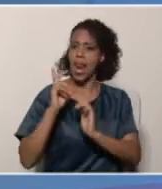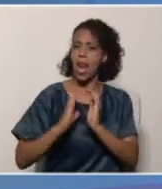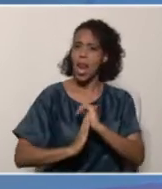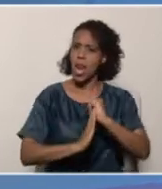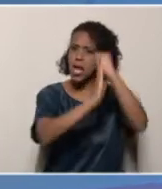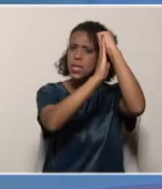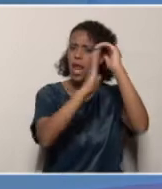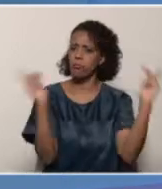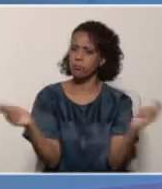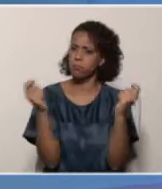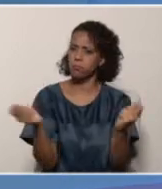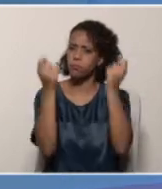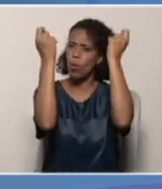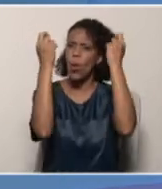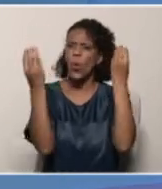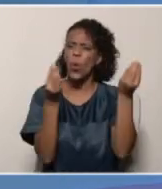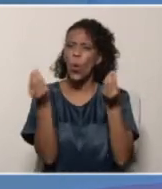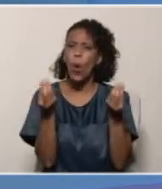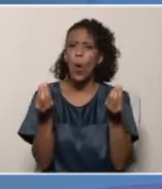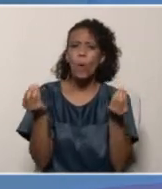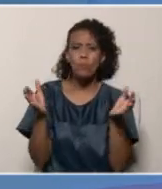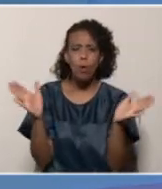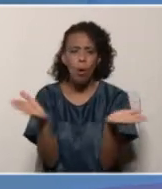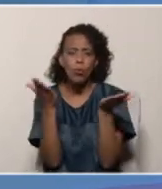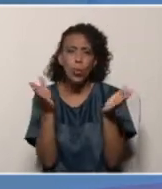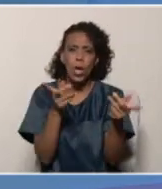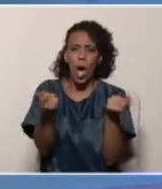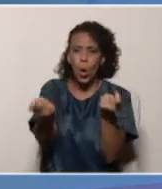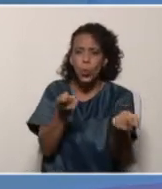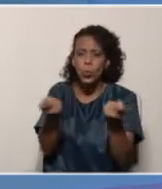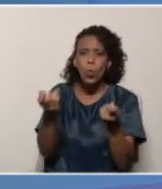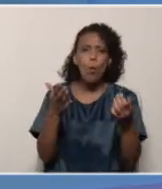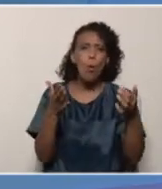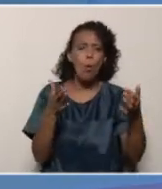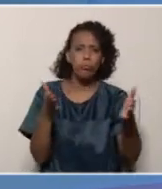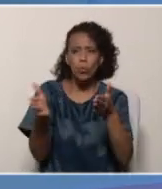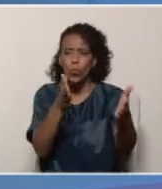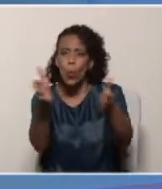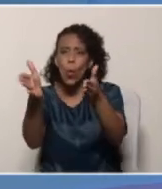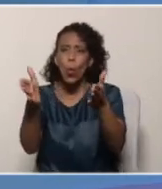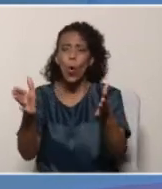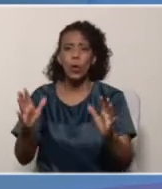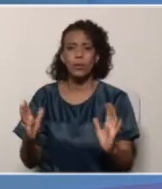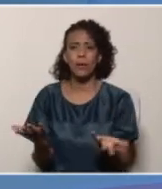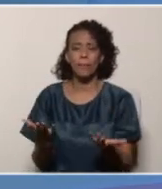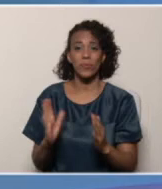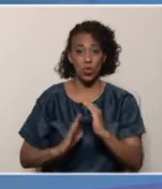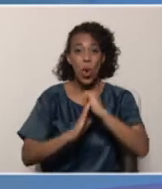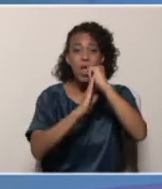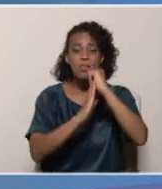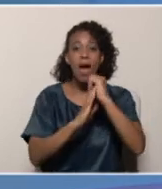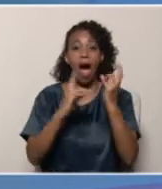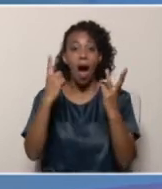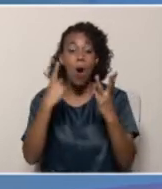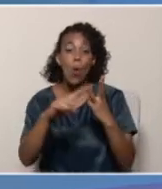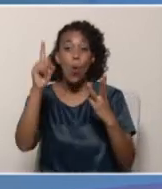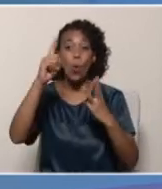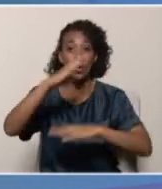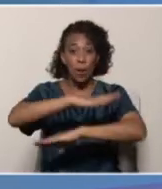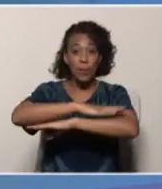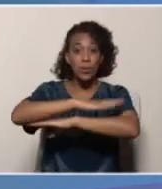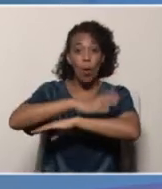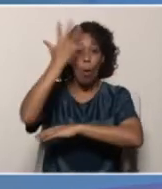empujan y que saben cómo llevar a los compañeros y compañeras a realizar las actividades, también aquellas